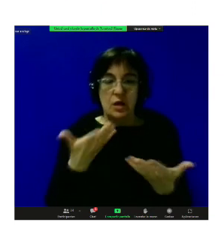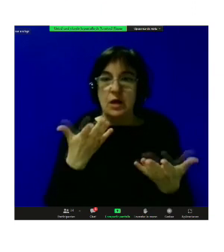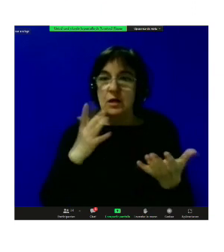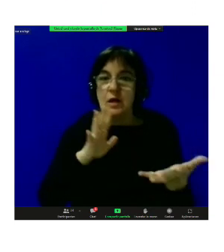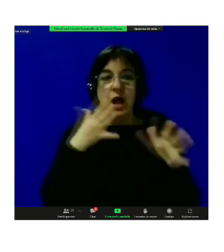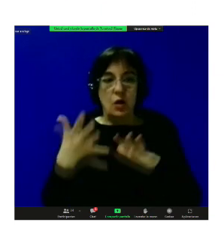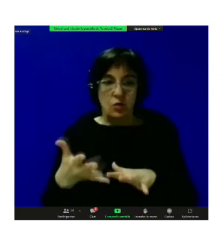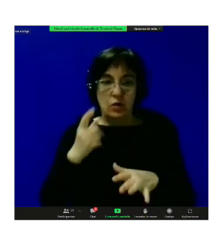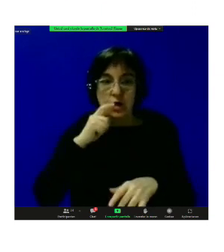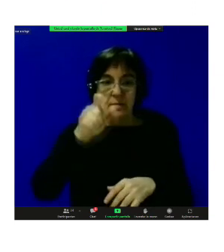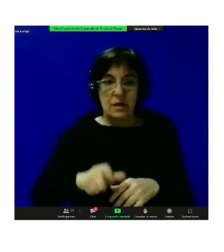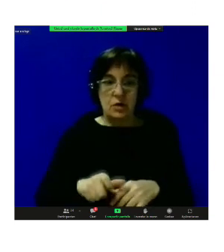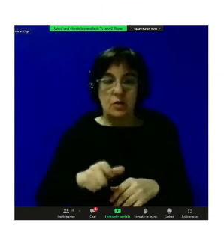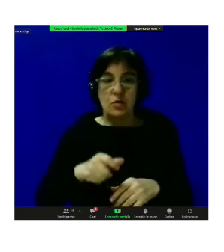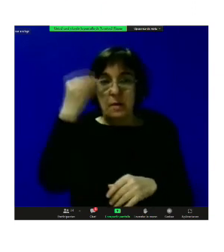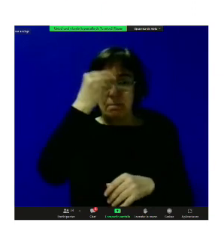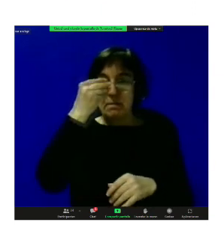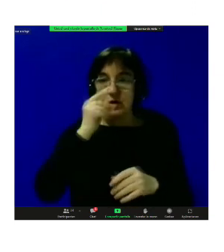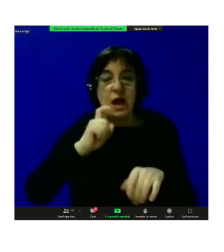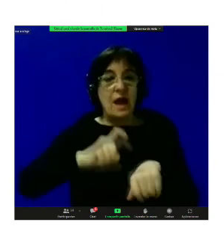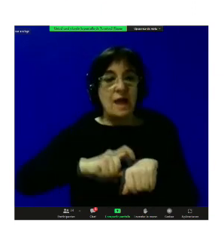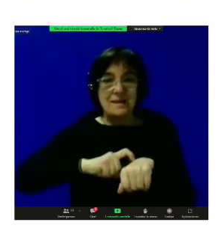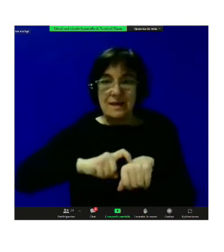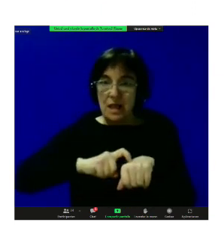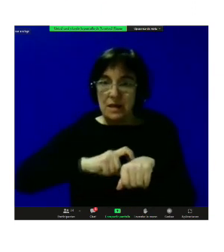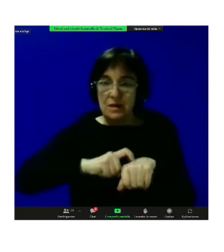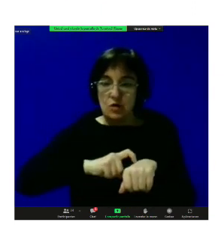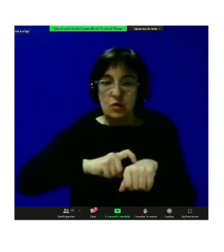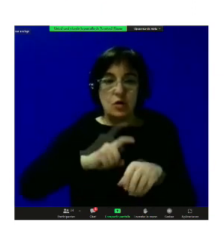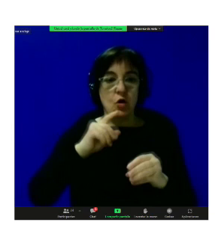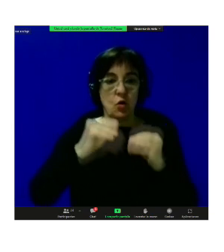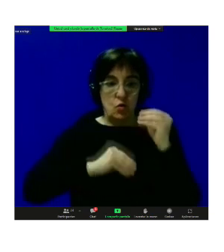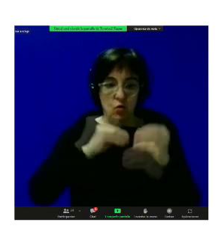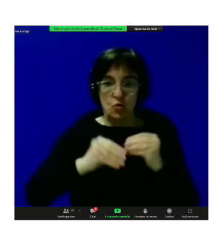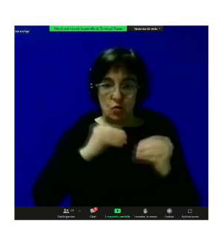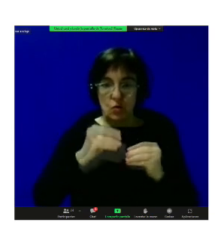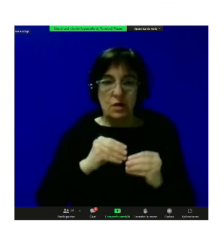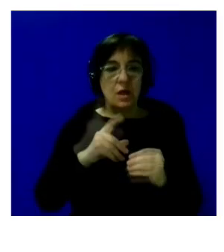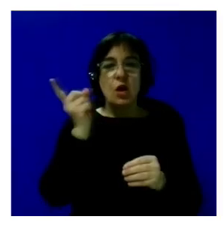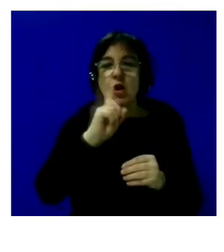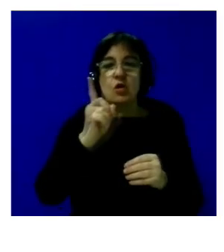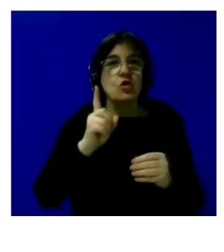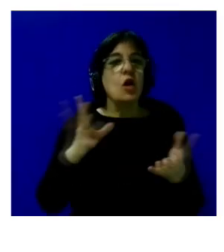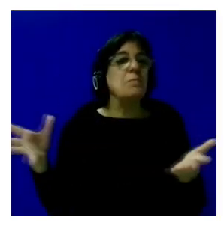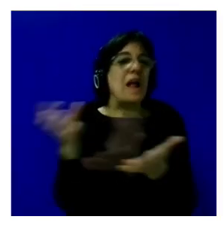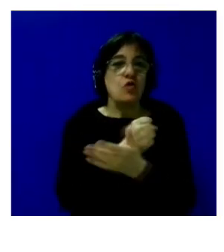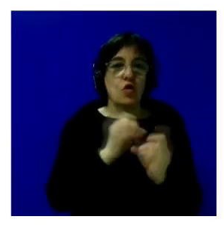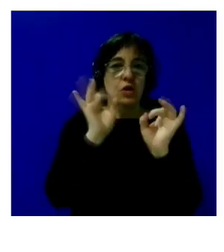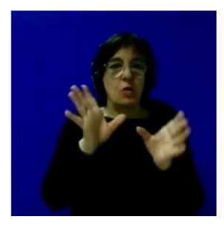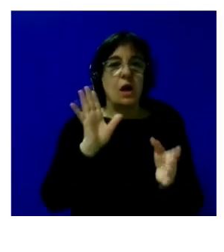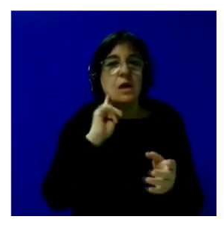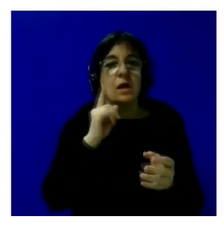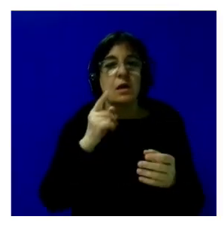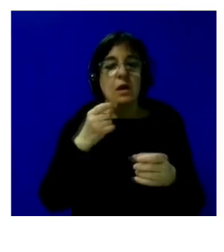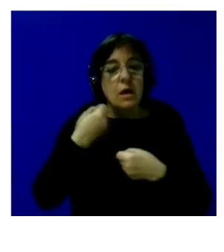de esta persona teniendo en cuenta las características de este usuario en concreto no es café para todos no es ir a limpiar hojas